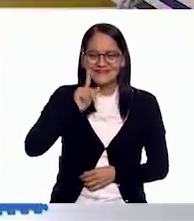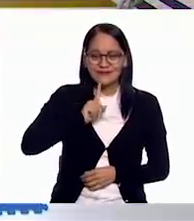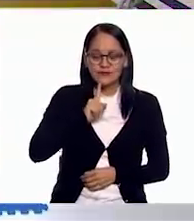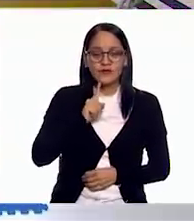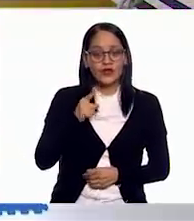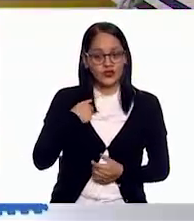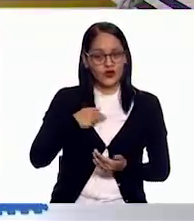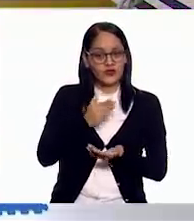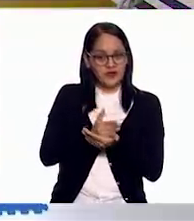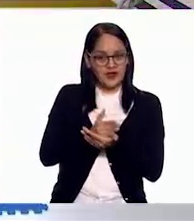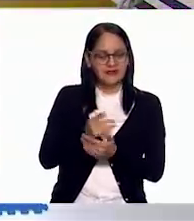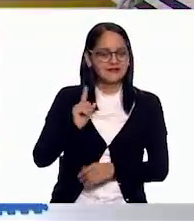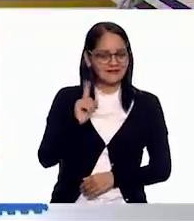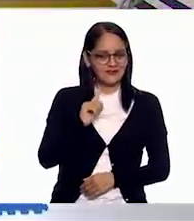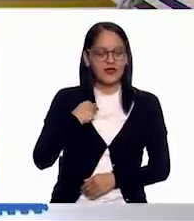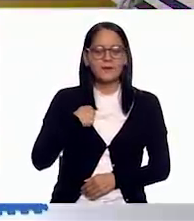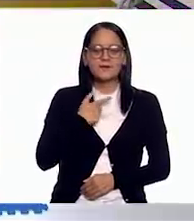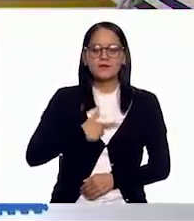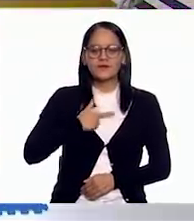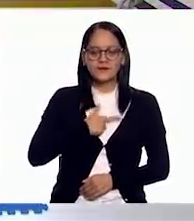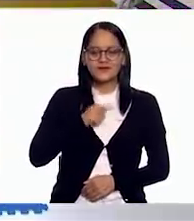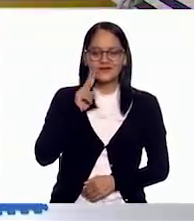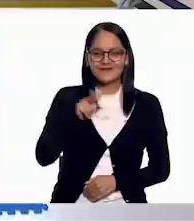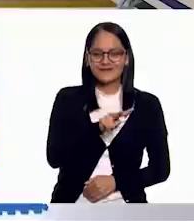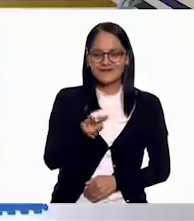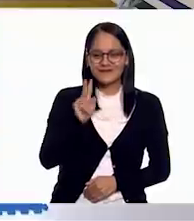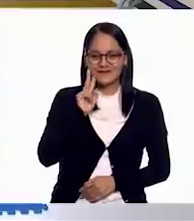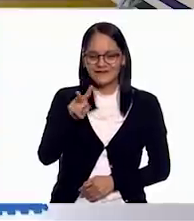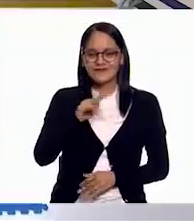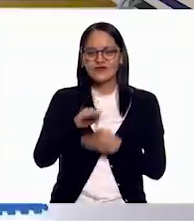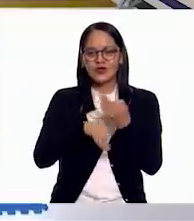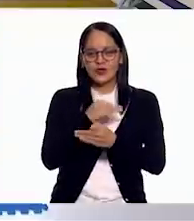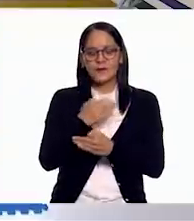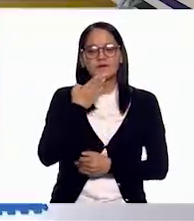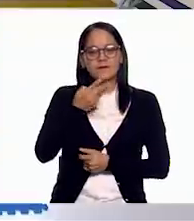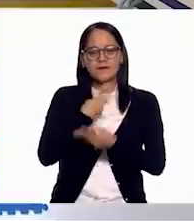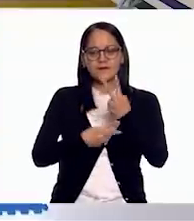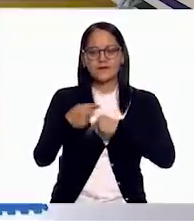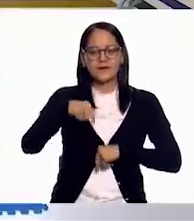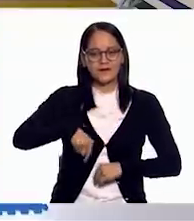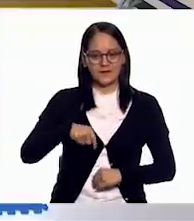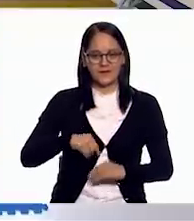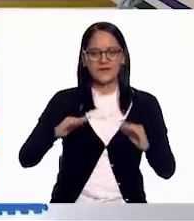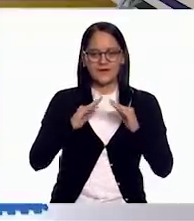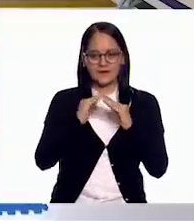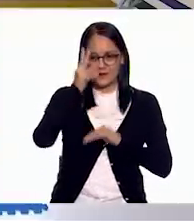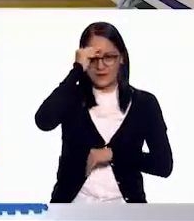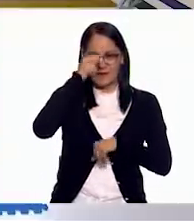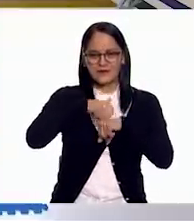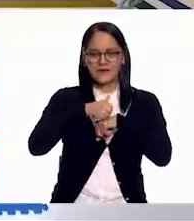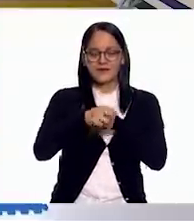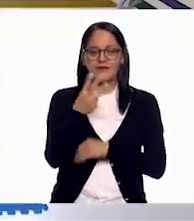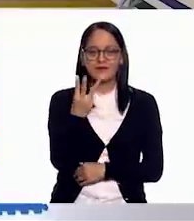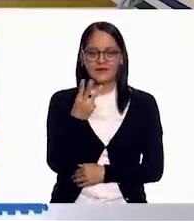¡Suscríbete al Encantado de verlas, de verlos. Bienvenidas y bienvenidos a Aprende en Casa 3. Esta es la